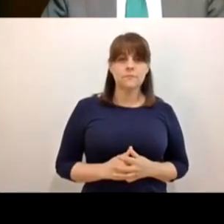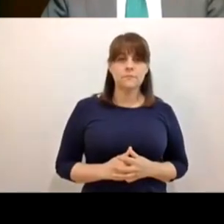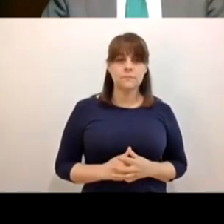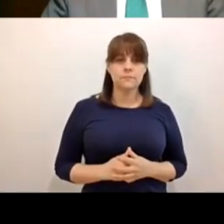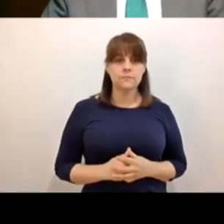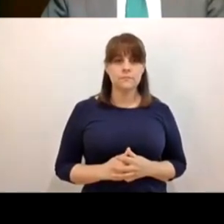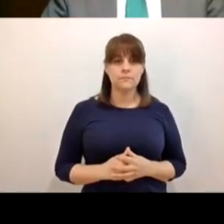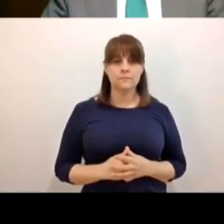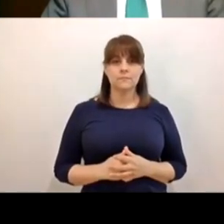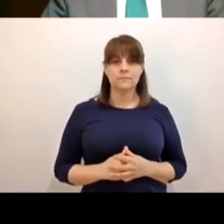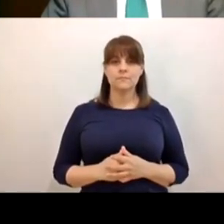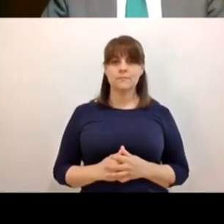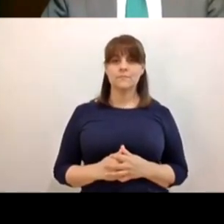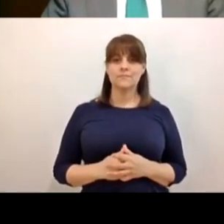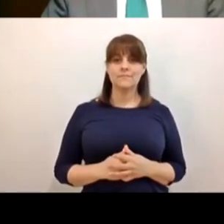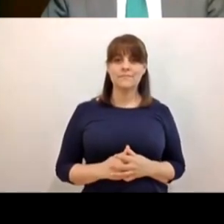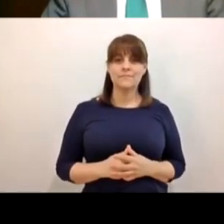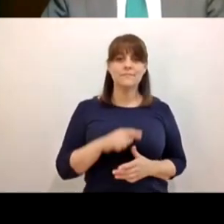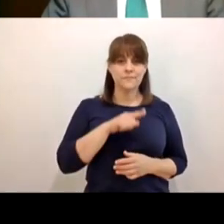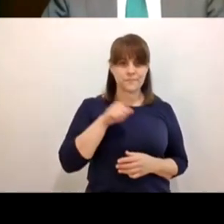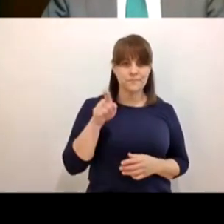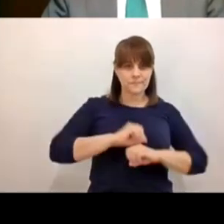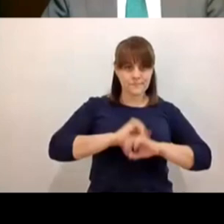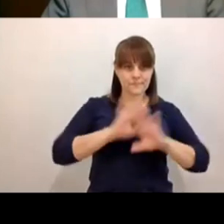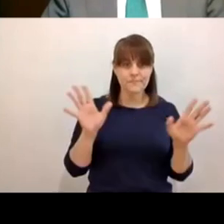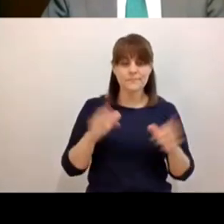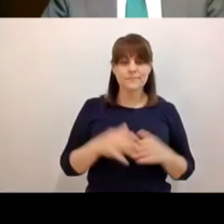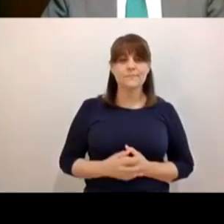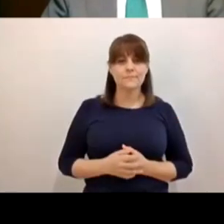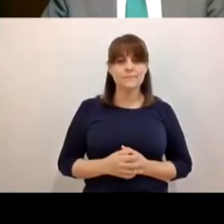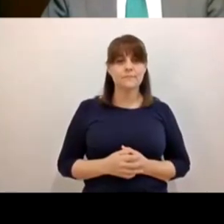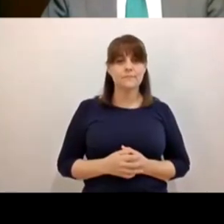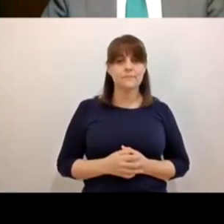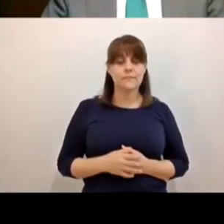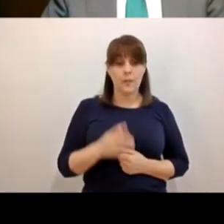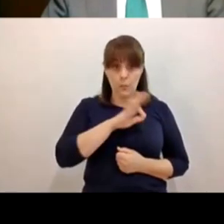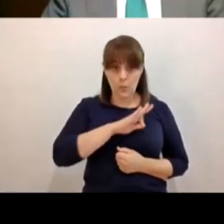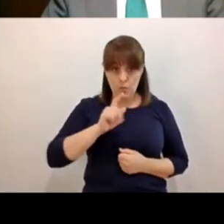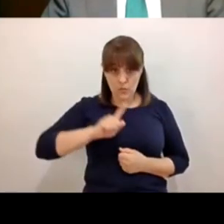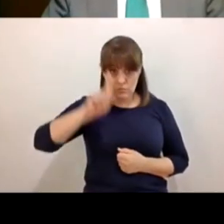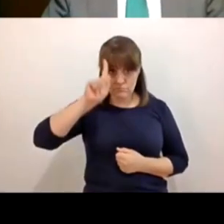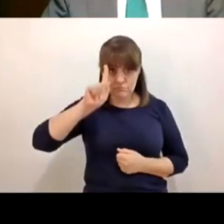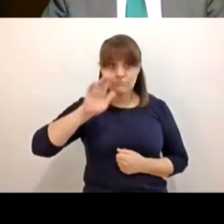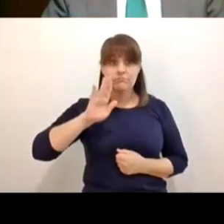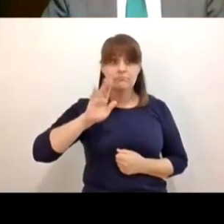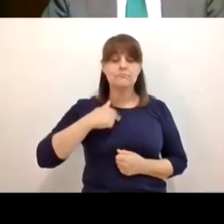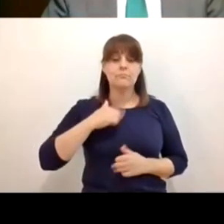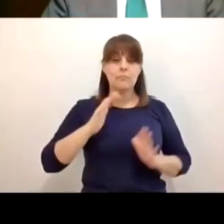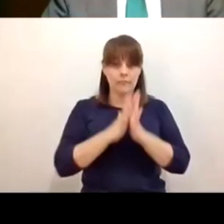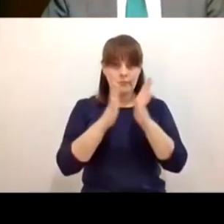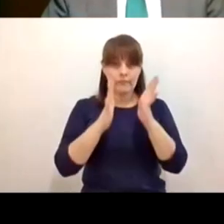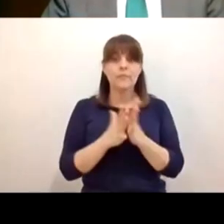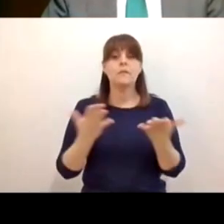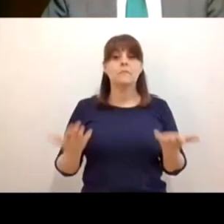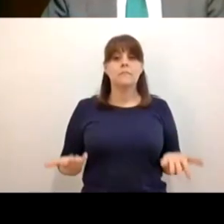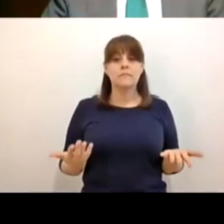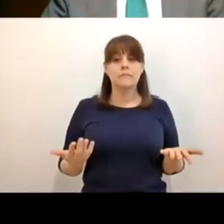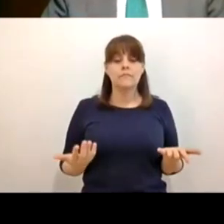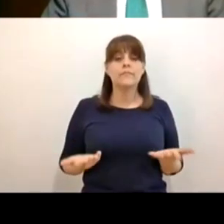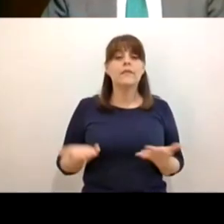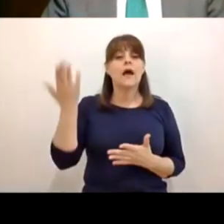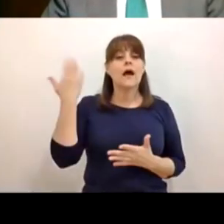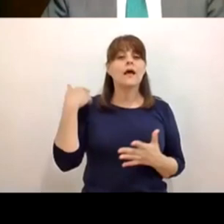a ver claro si me permite se pudiera yo yo participar este bueno como ya